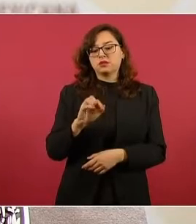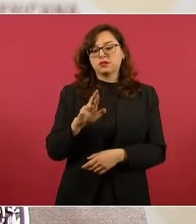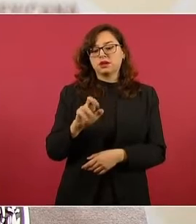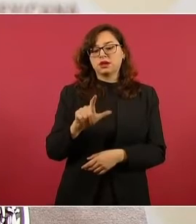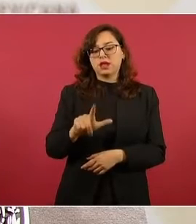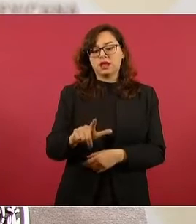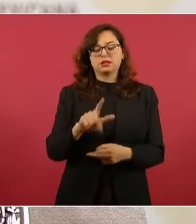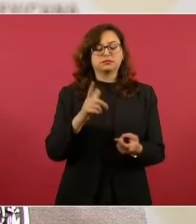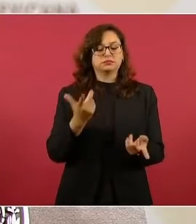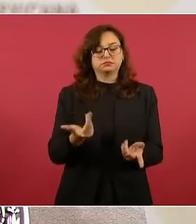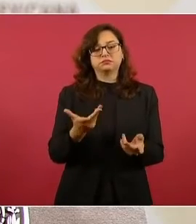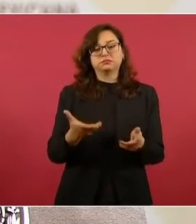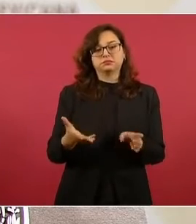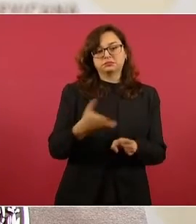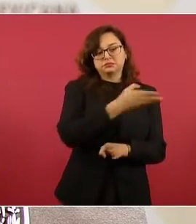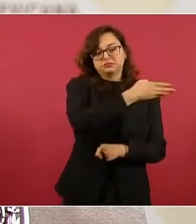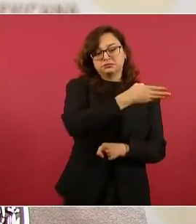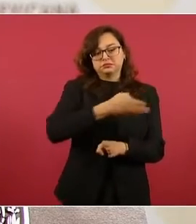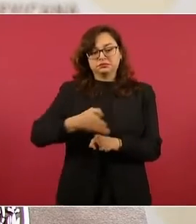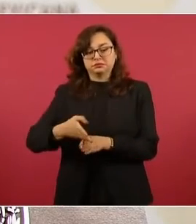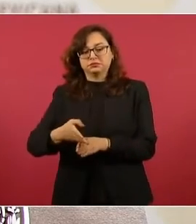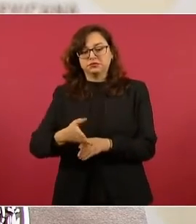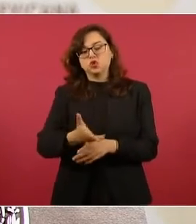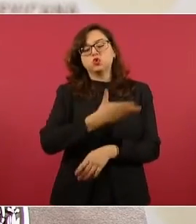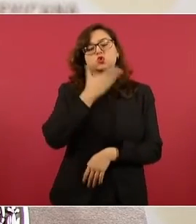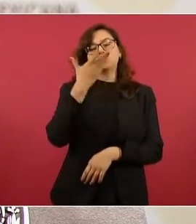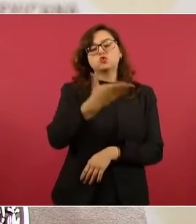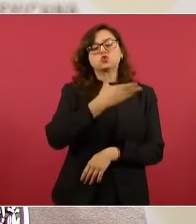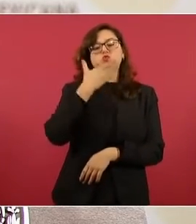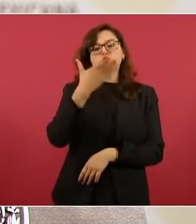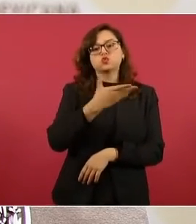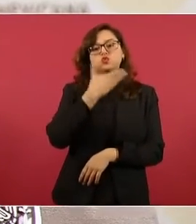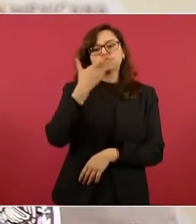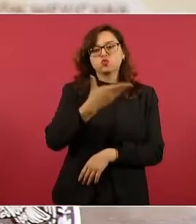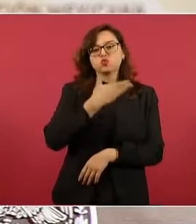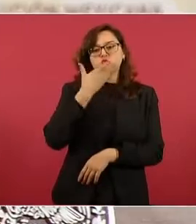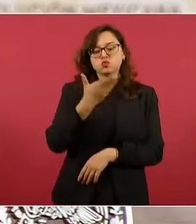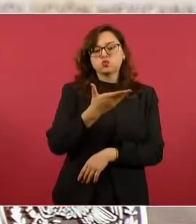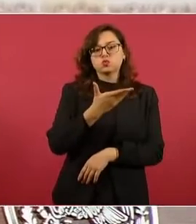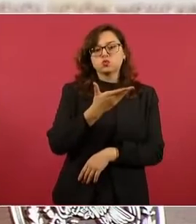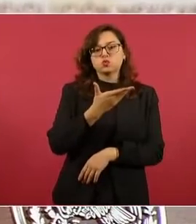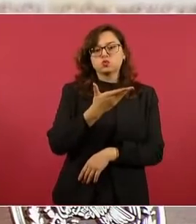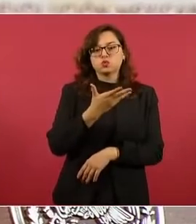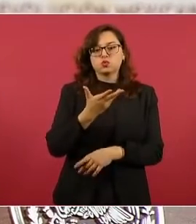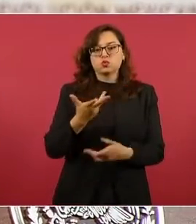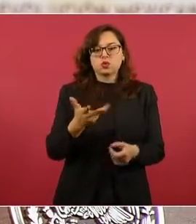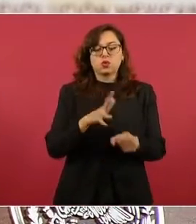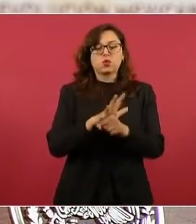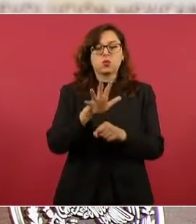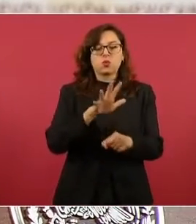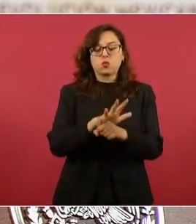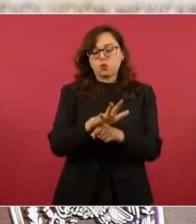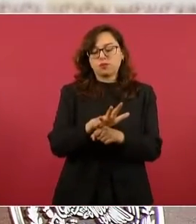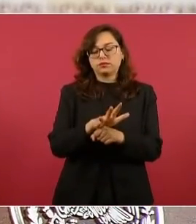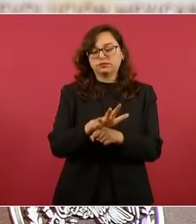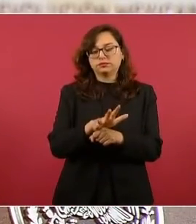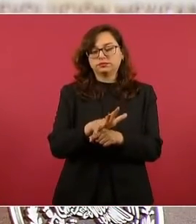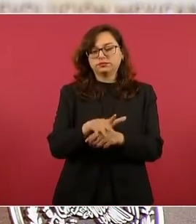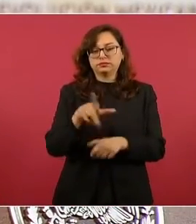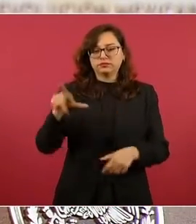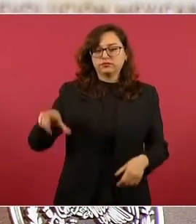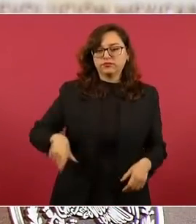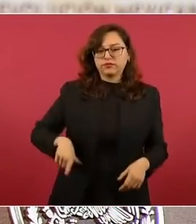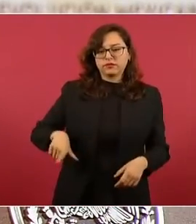de querer diluir, hacer a un lado